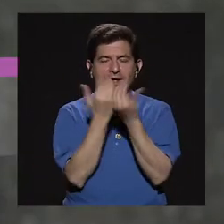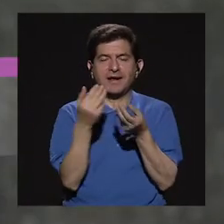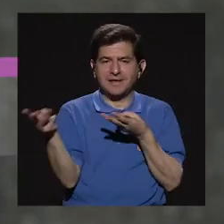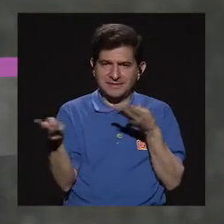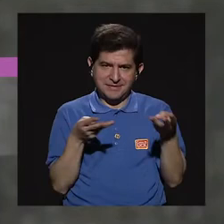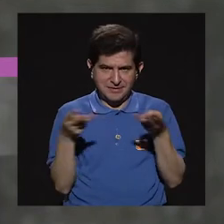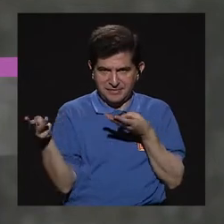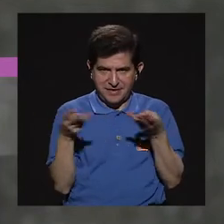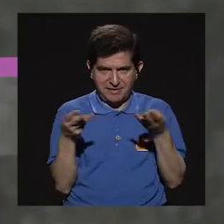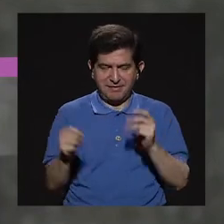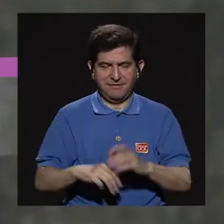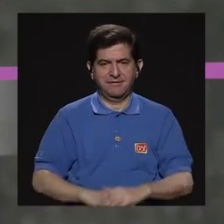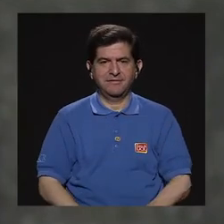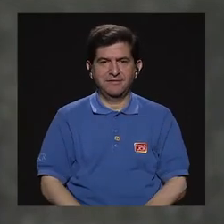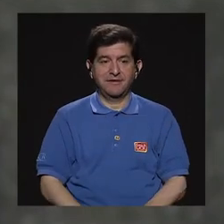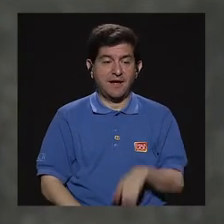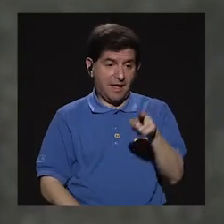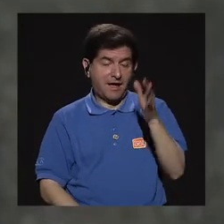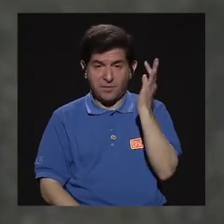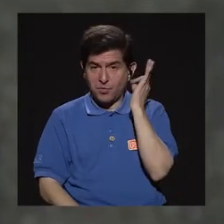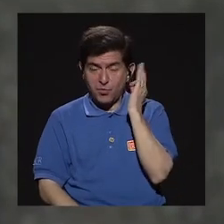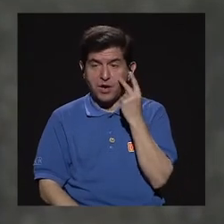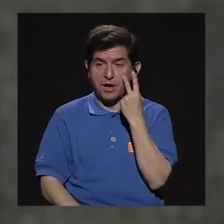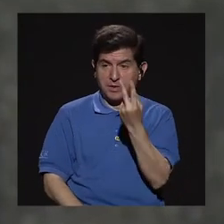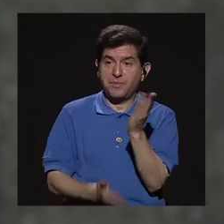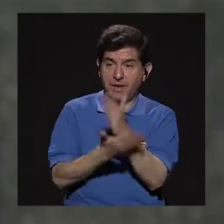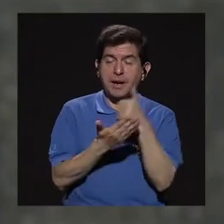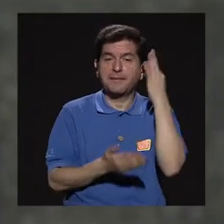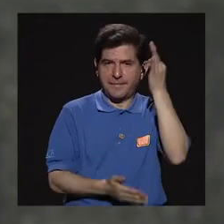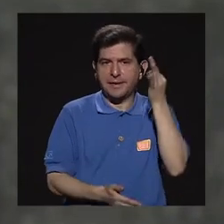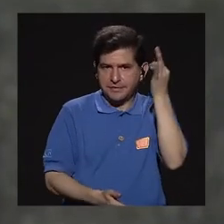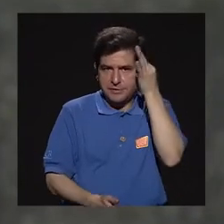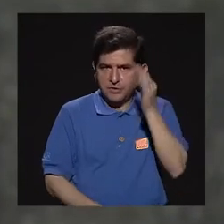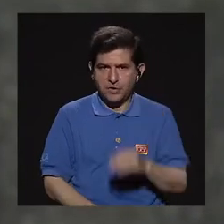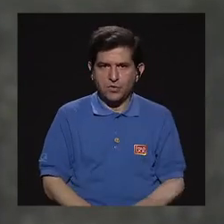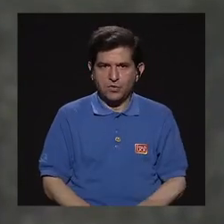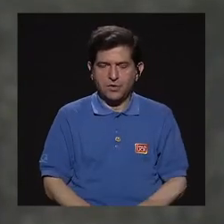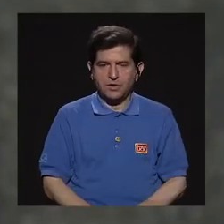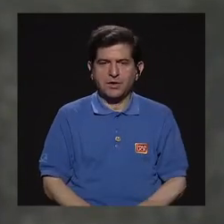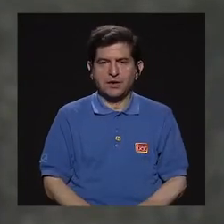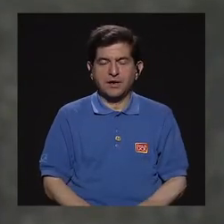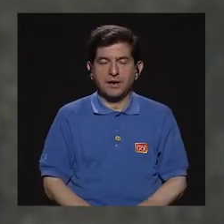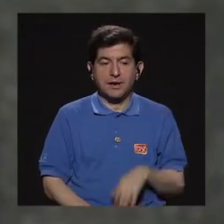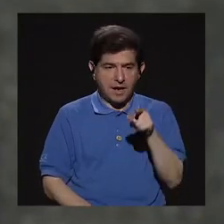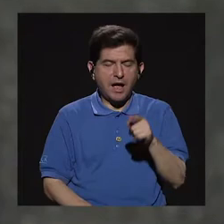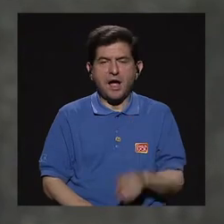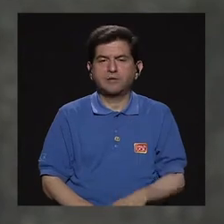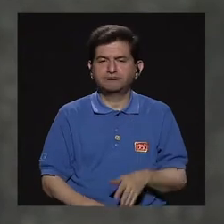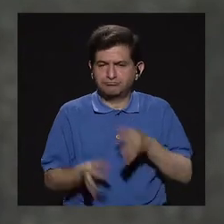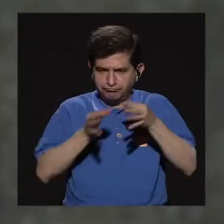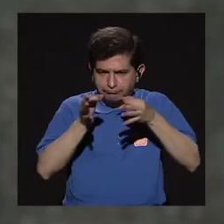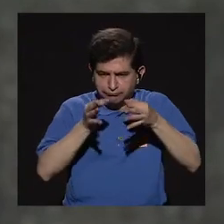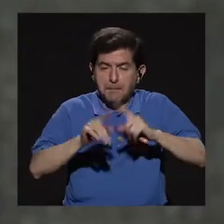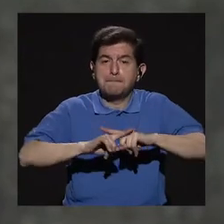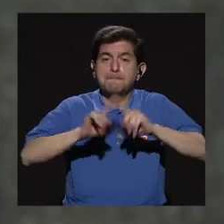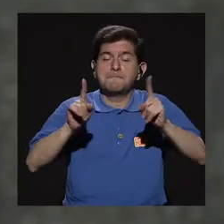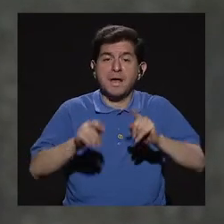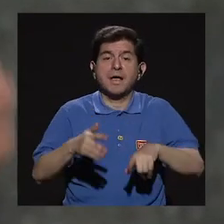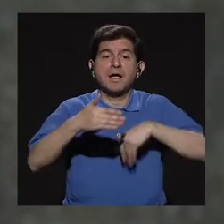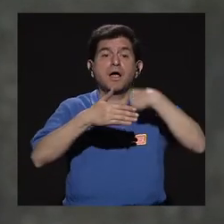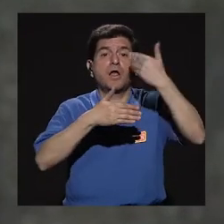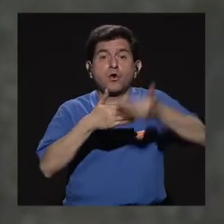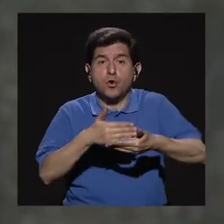de mercadeo, ¿verdad? Entonces, estas señoras ven la parte teórica, ¿verdad? Les damos, digamos, lo que es la parte académica, pero